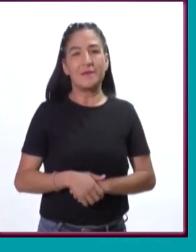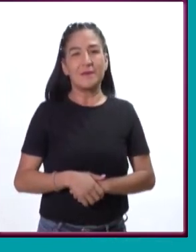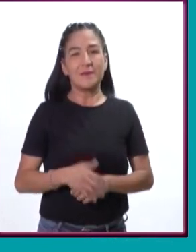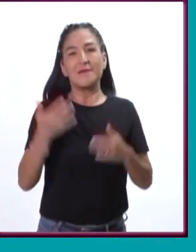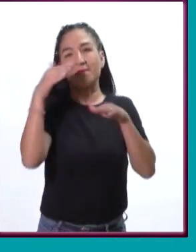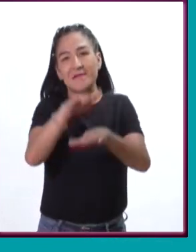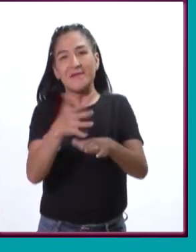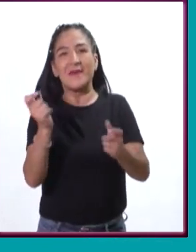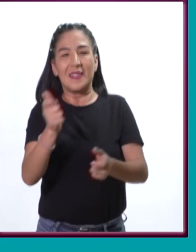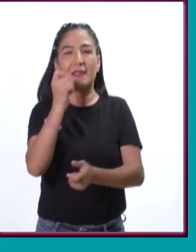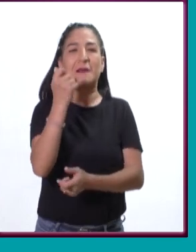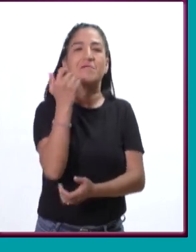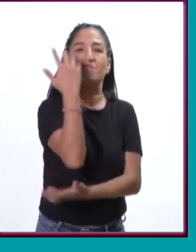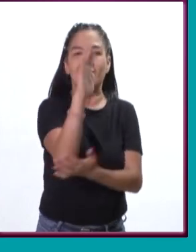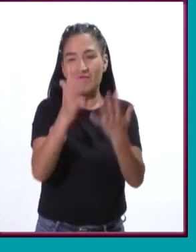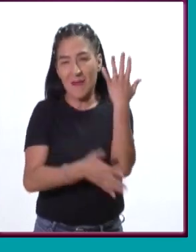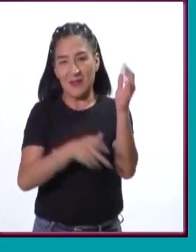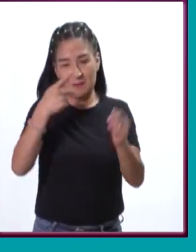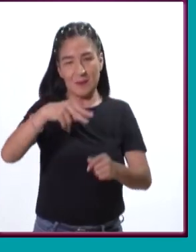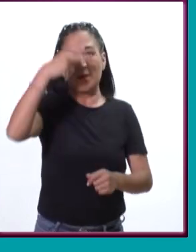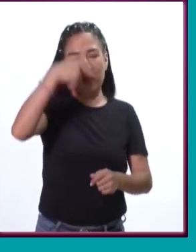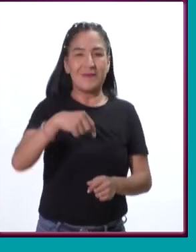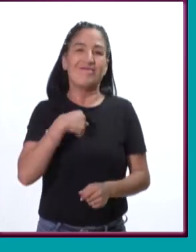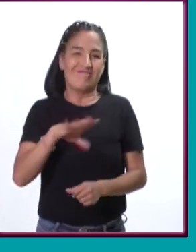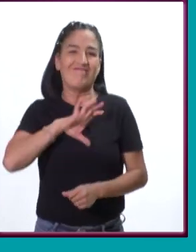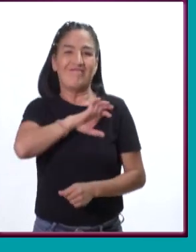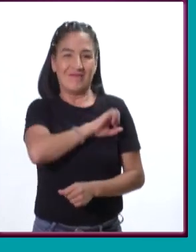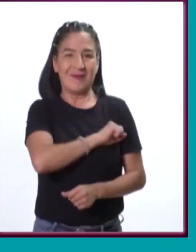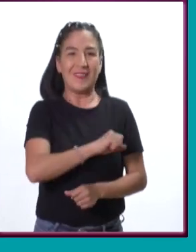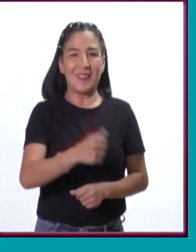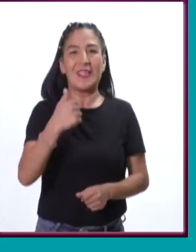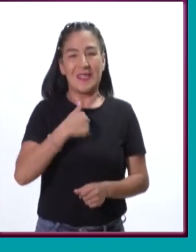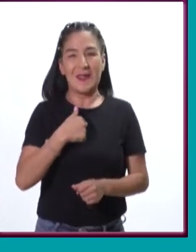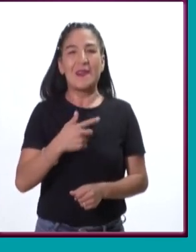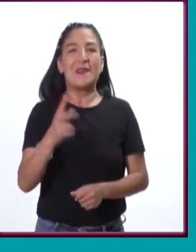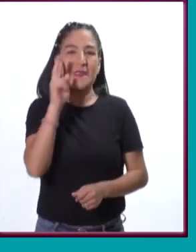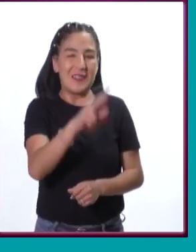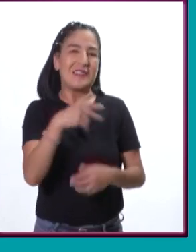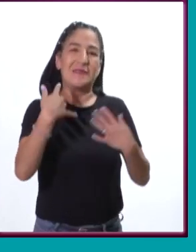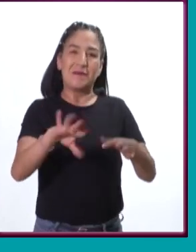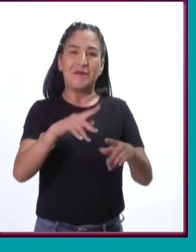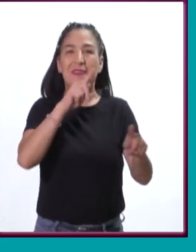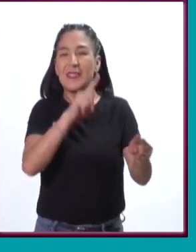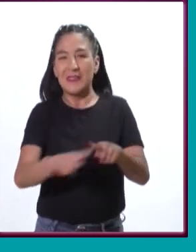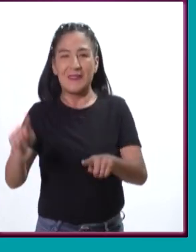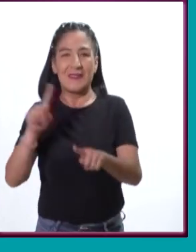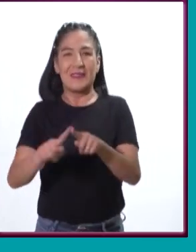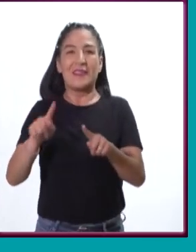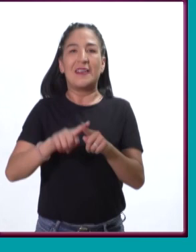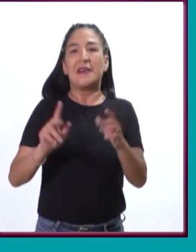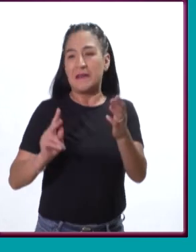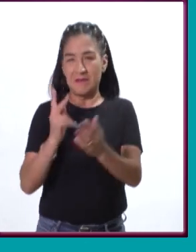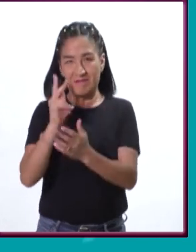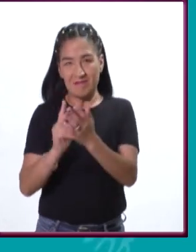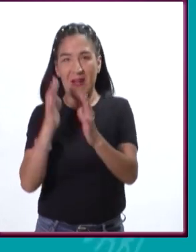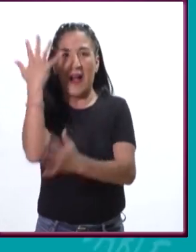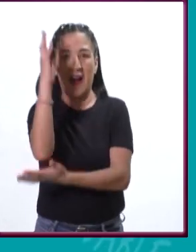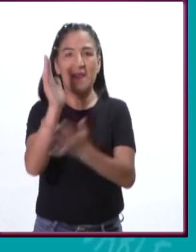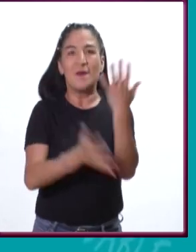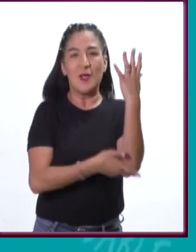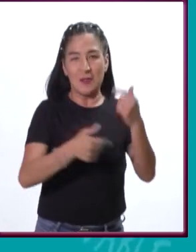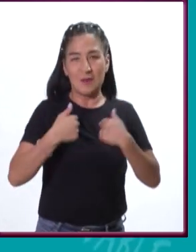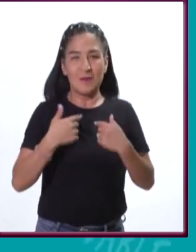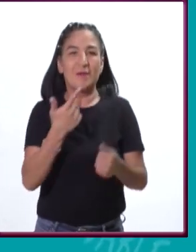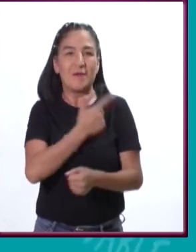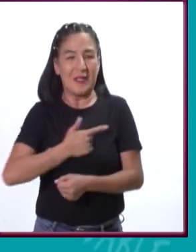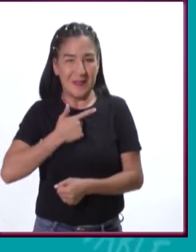de poblaciones, de ecosistemas y finalmente a biodiversidad. Entiendo y sé algo sobre las